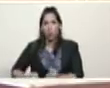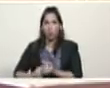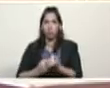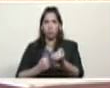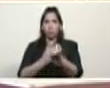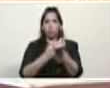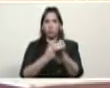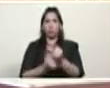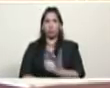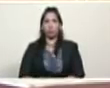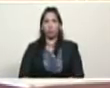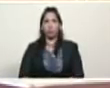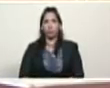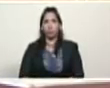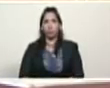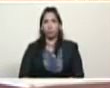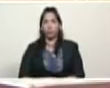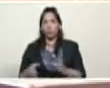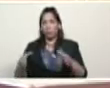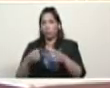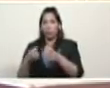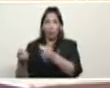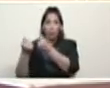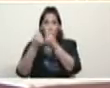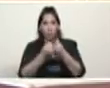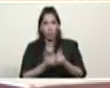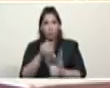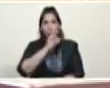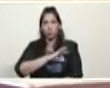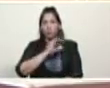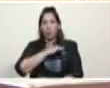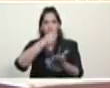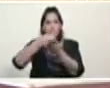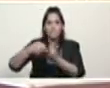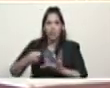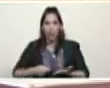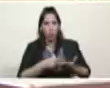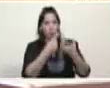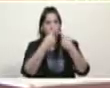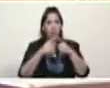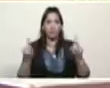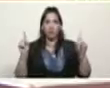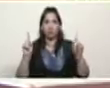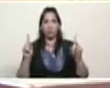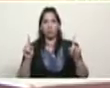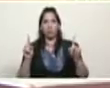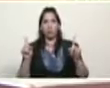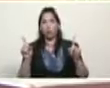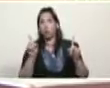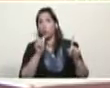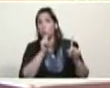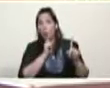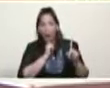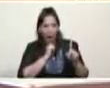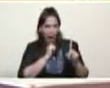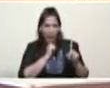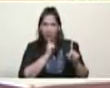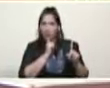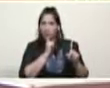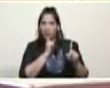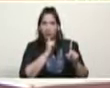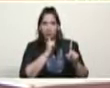al sector de la economía social, en el pago de las diferencias, para que no tengan la excusa,